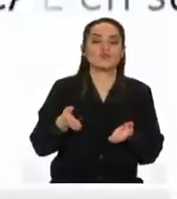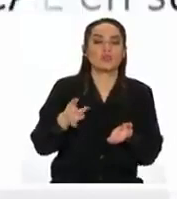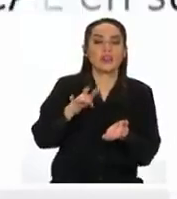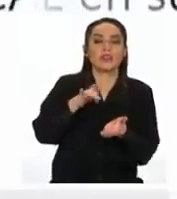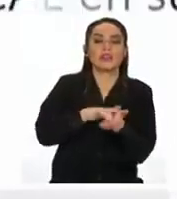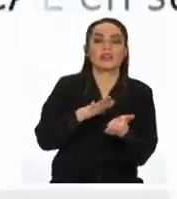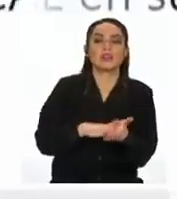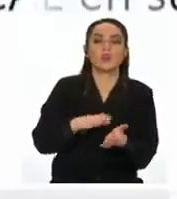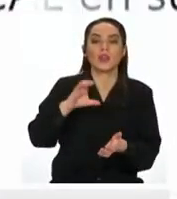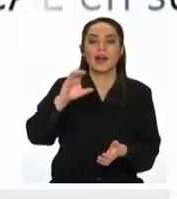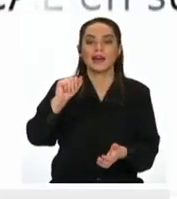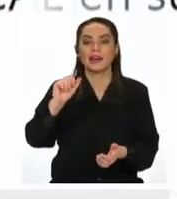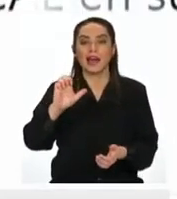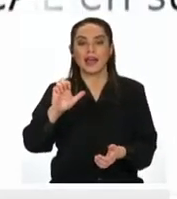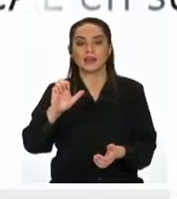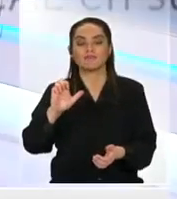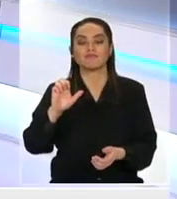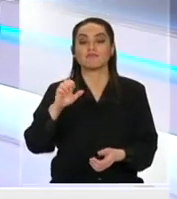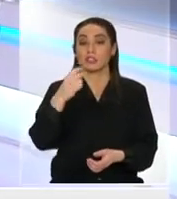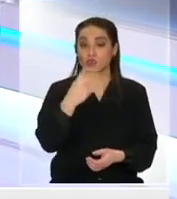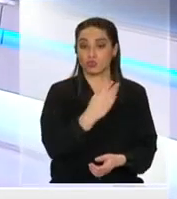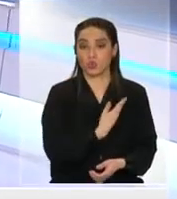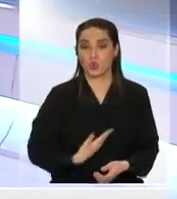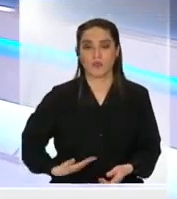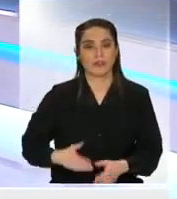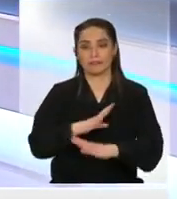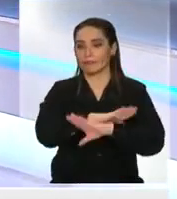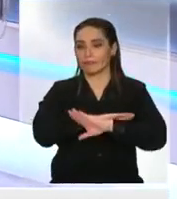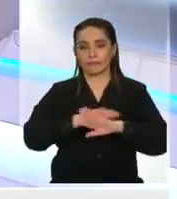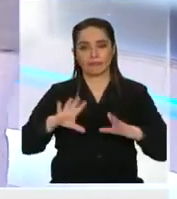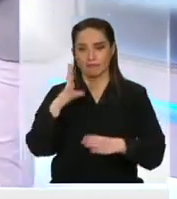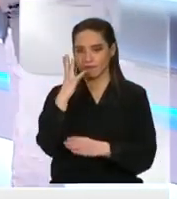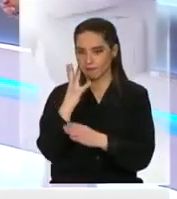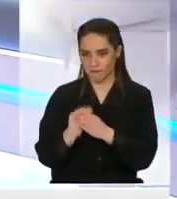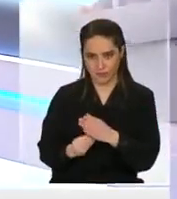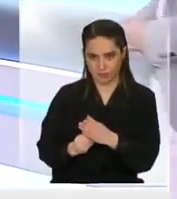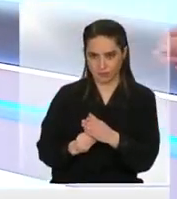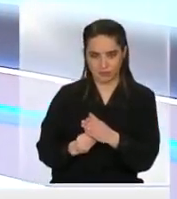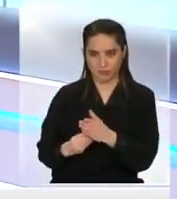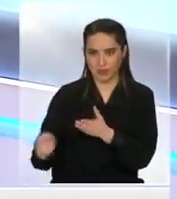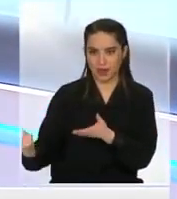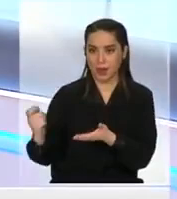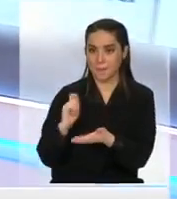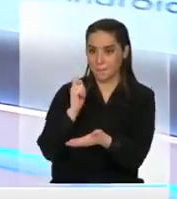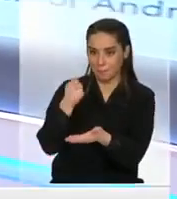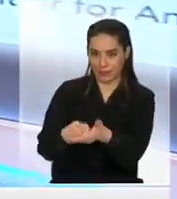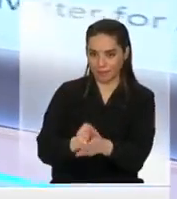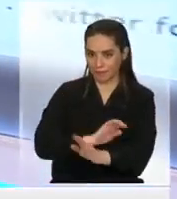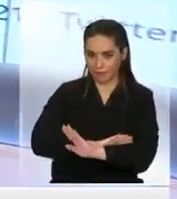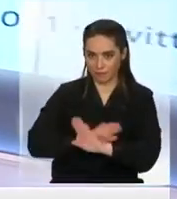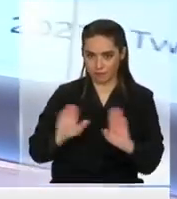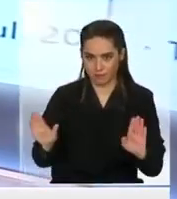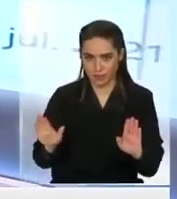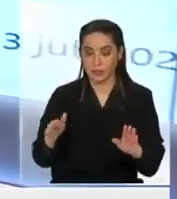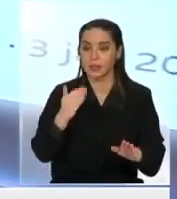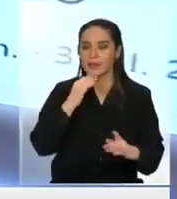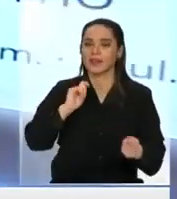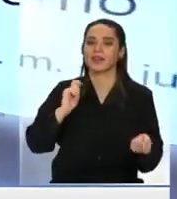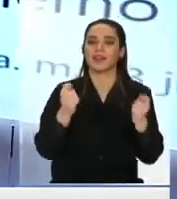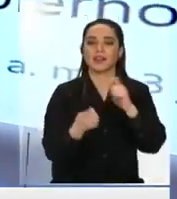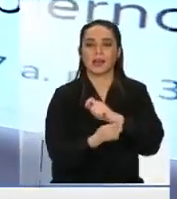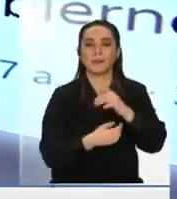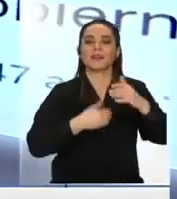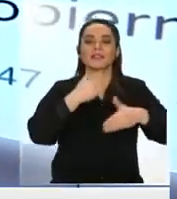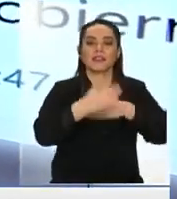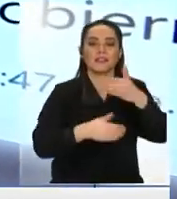gobierno? Gracias, Alan. Primero, se termina el CAE como forma de financiamiento, se avanza hacia otra fórmula y se